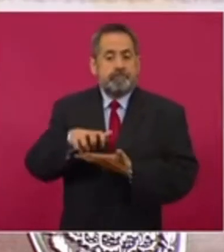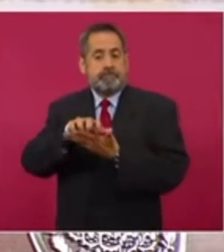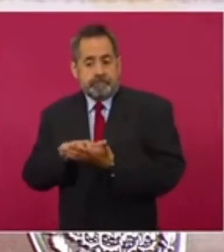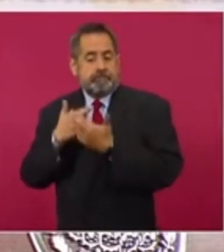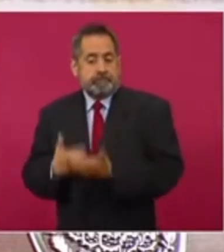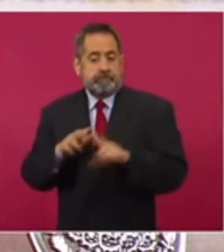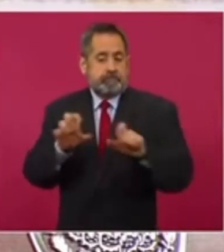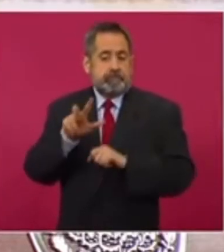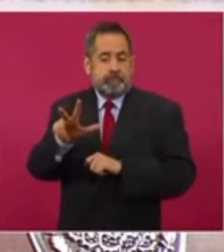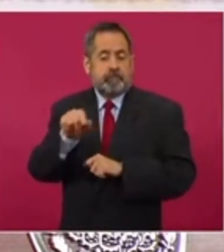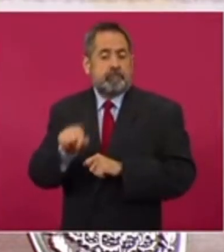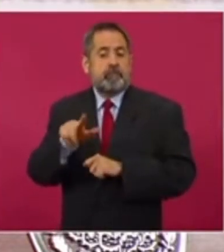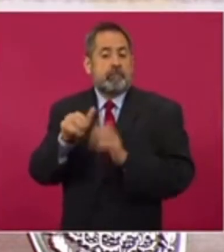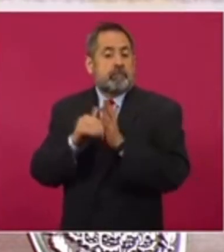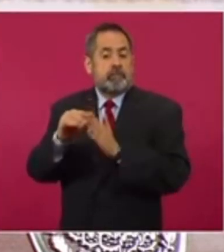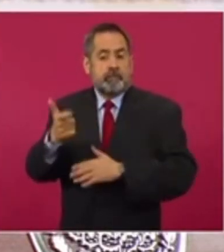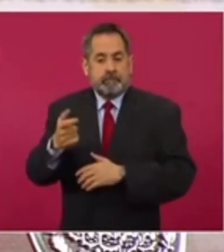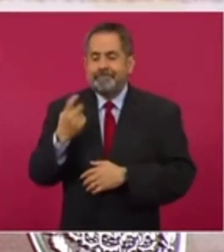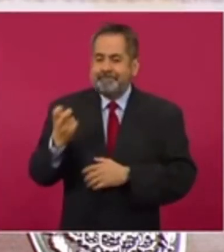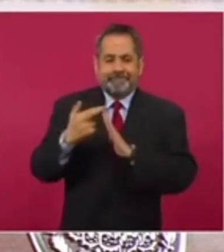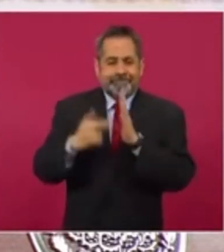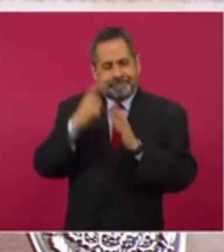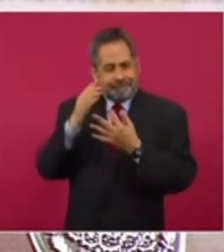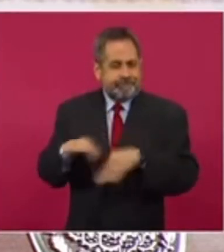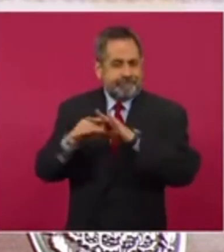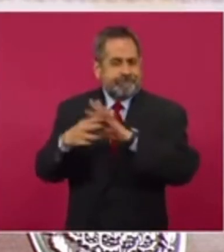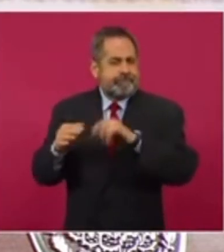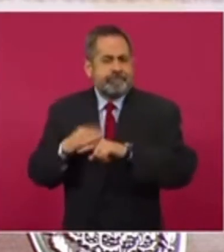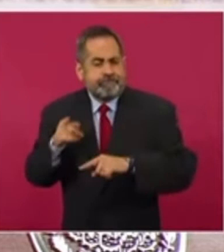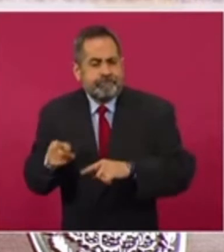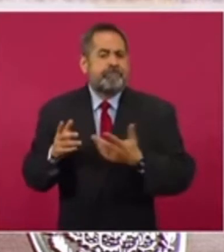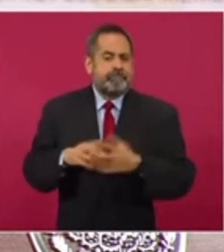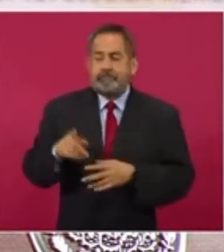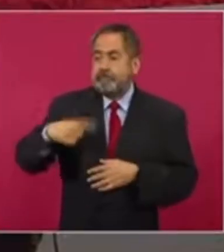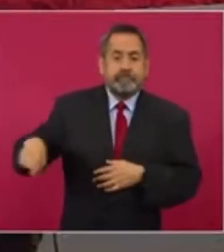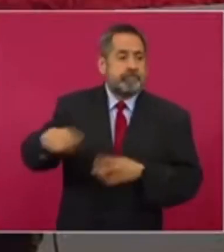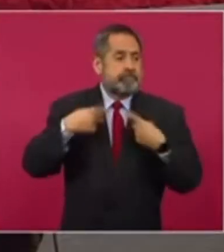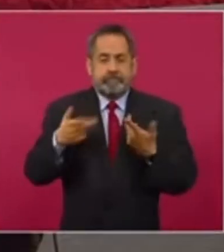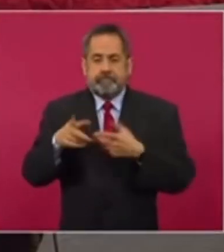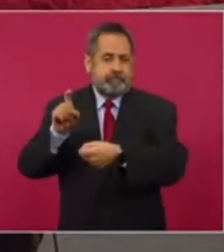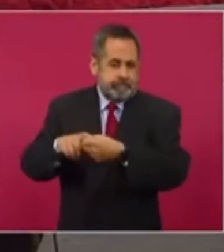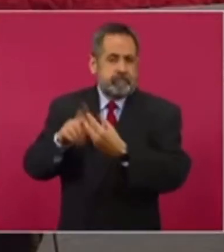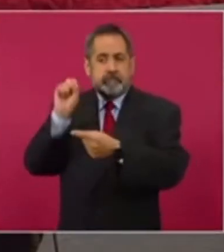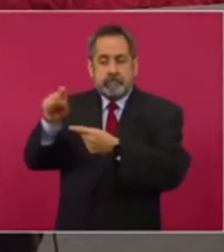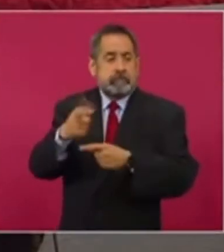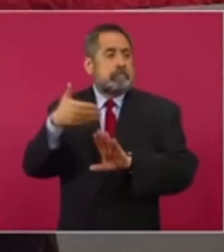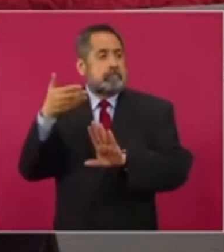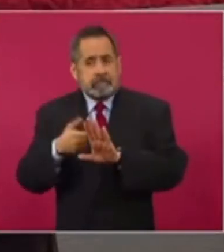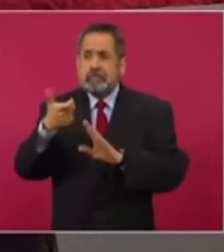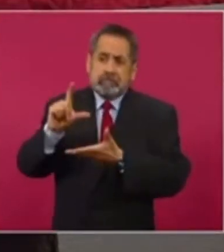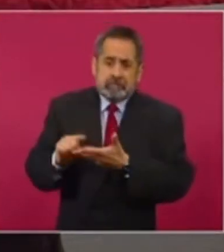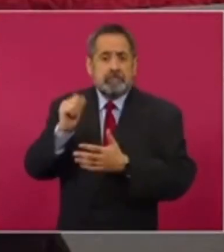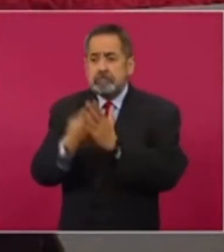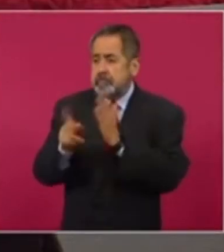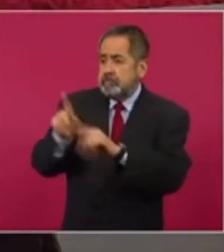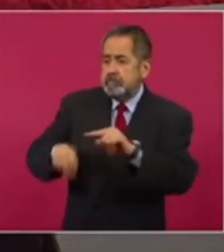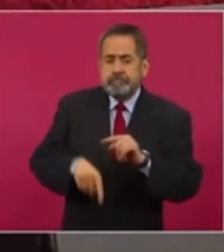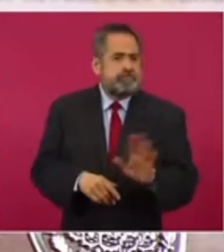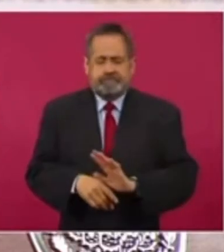718.8 millones de pesos. Estas medidas, y yo creo que es muy importante mencionarlo, no afectan al personal operativo ni sindicalizado, ni implican reducir plazas de ningún tipo.